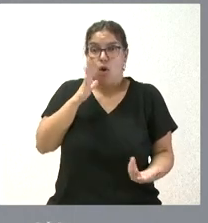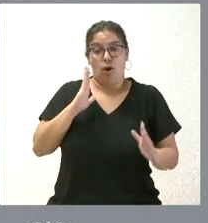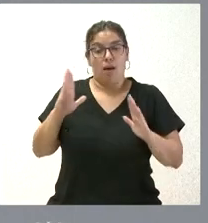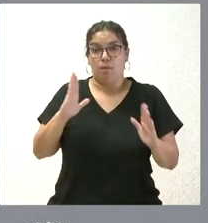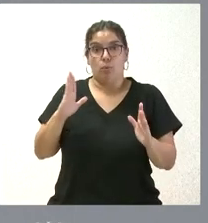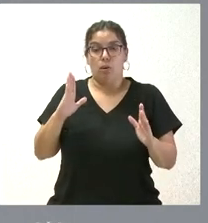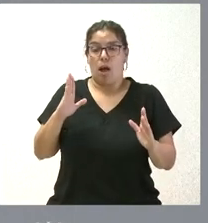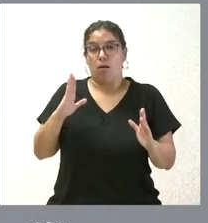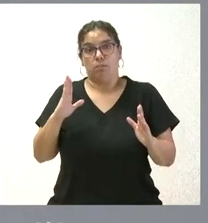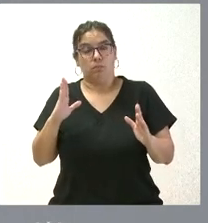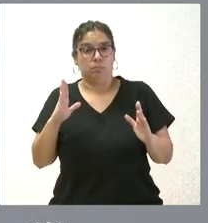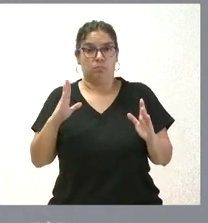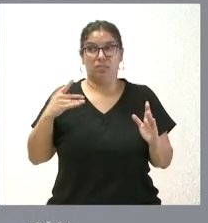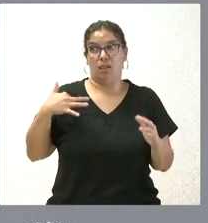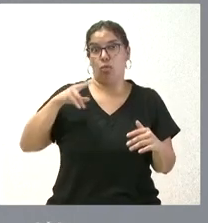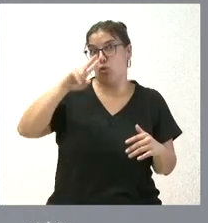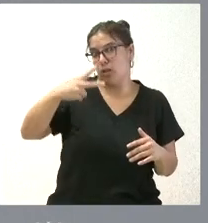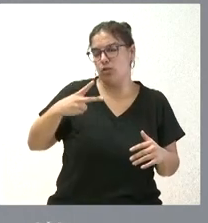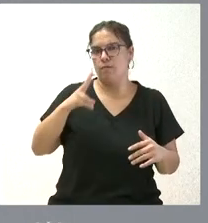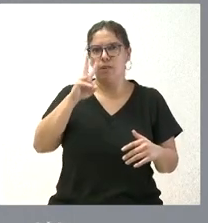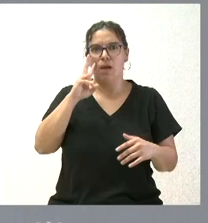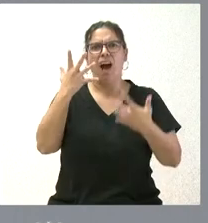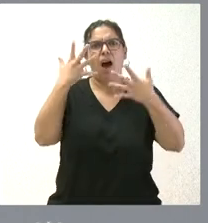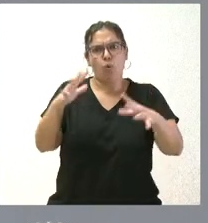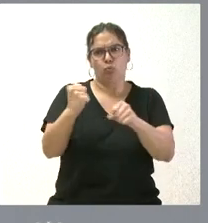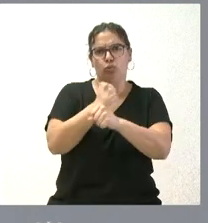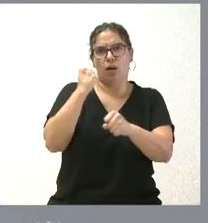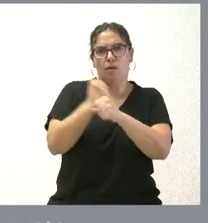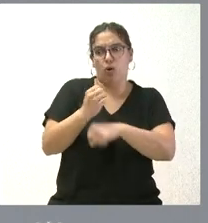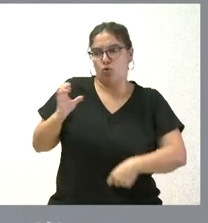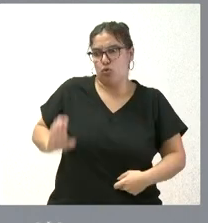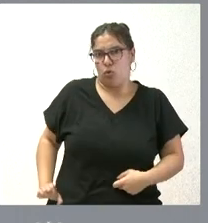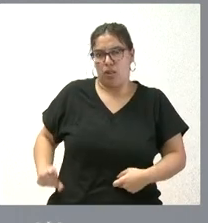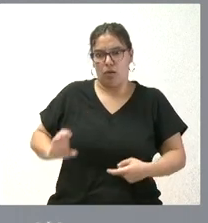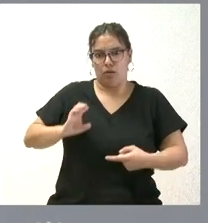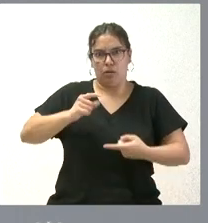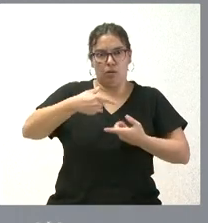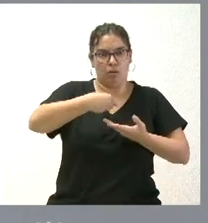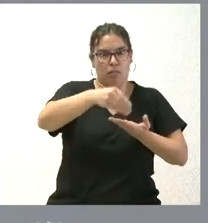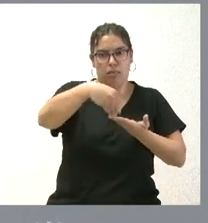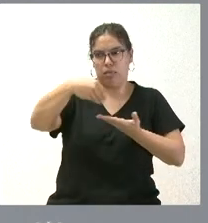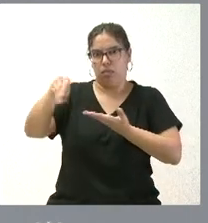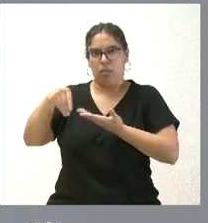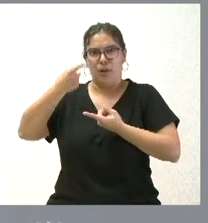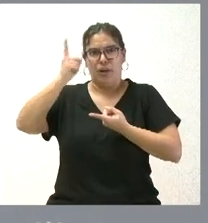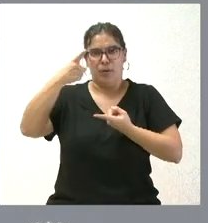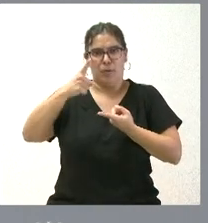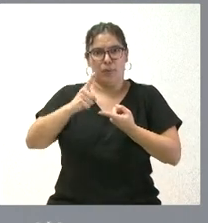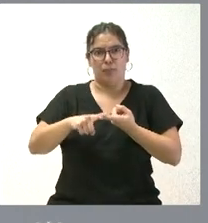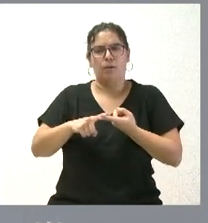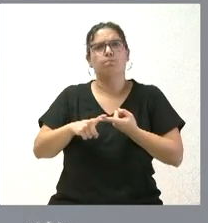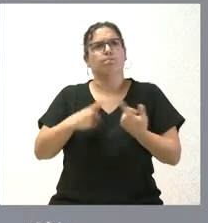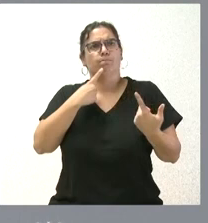últimos dos años, se ha visto que con las pérdidas de poder adquisitivo empezamos a ver que hay personas que, aun trabajando, tienen muy pequeñas